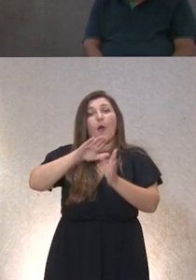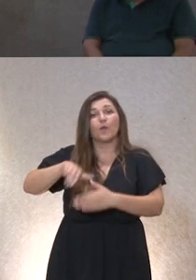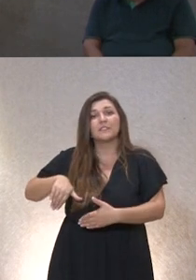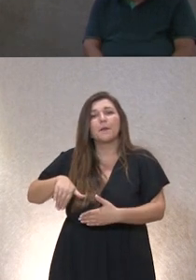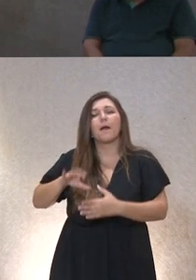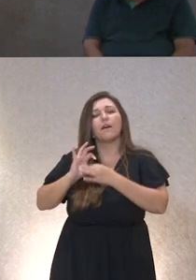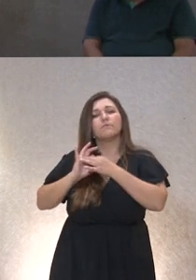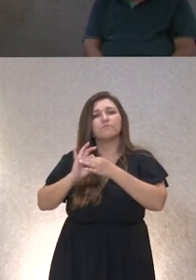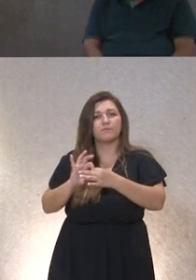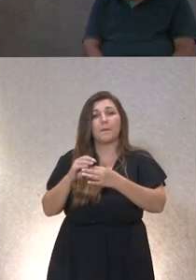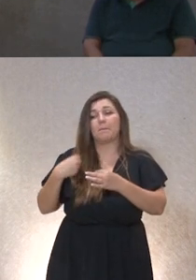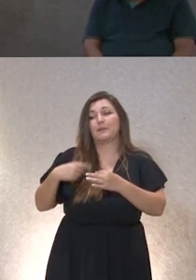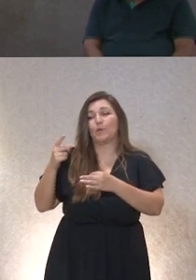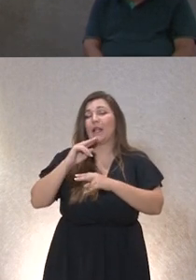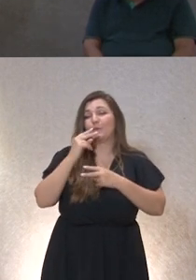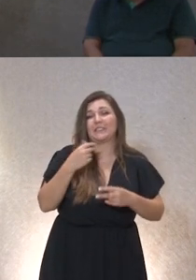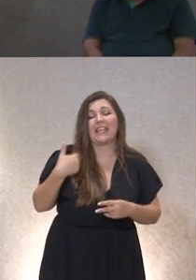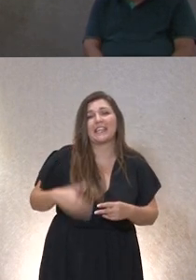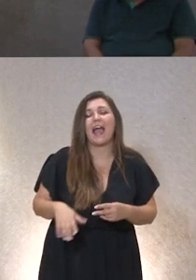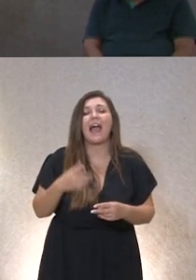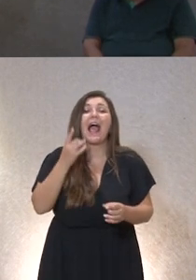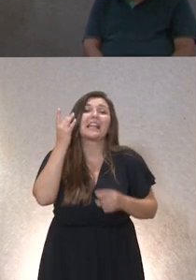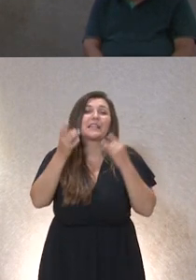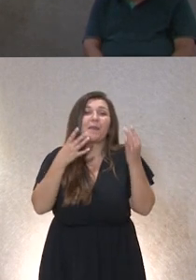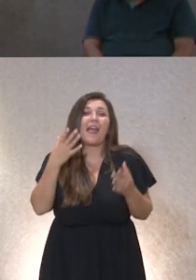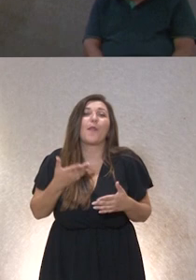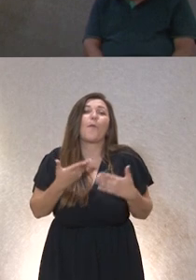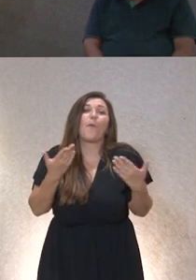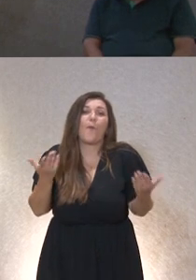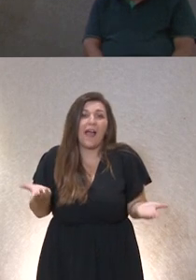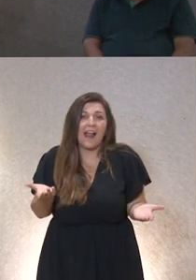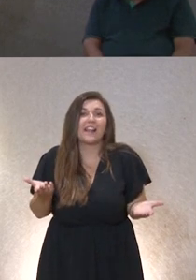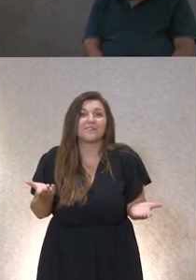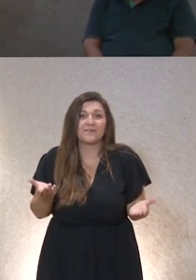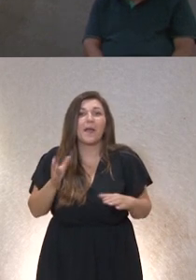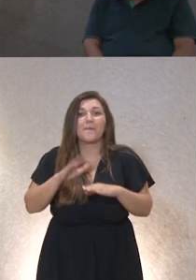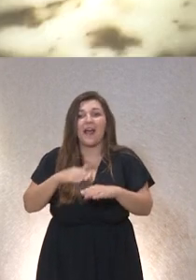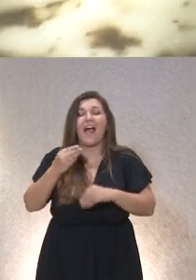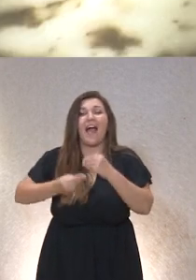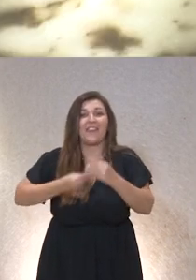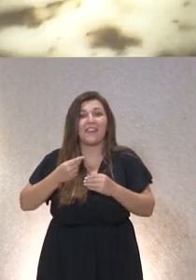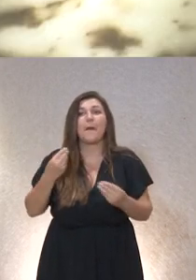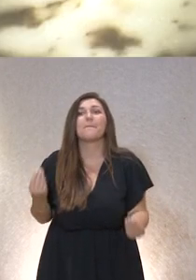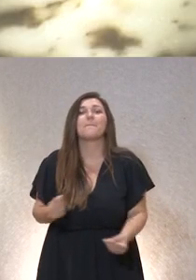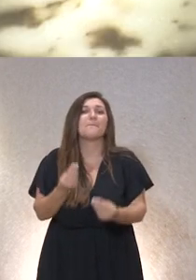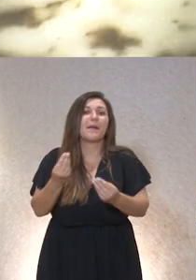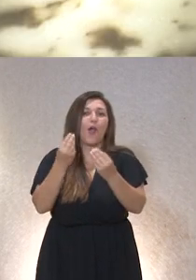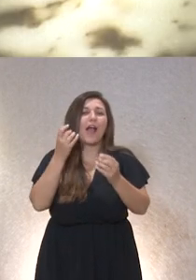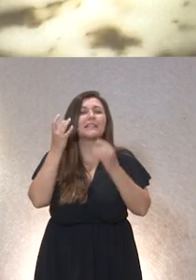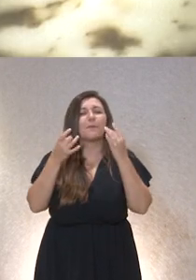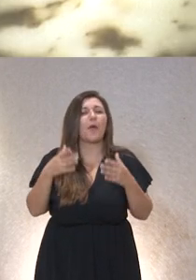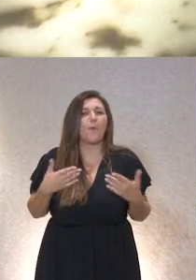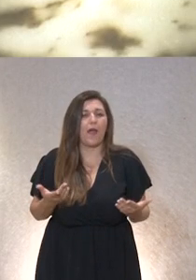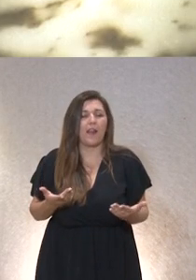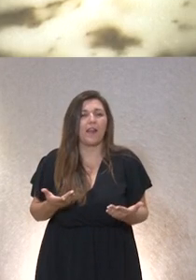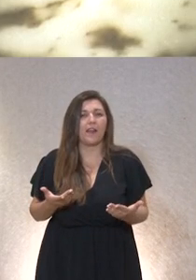muy vinculada a que has contestado porque eran cuáles eran las actividades concretas que estás llevando a cabo para generar mejoras entiendo que bueno al final